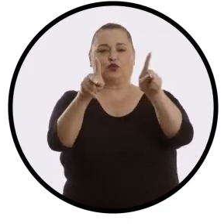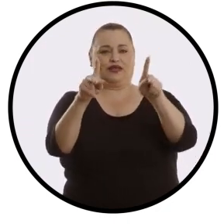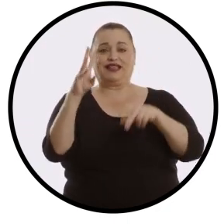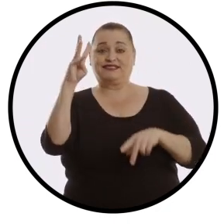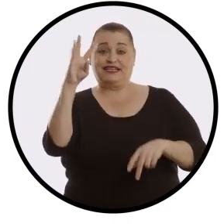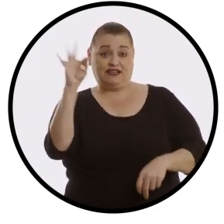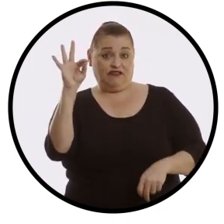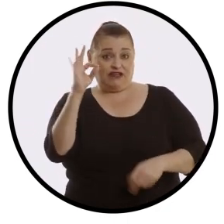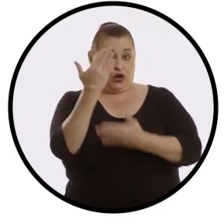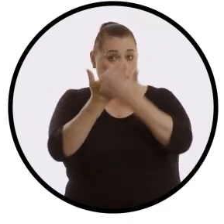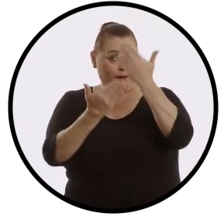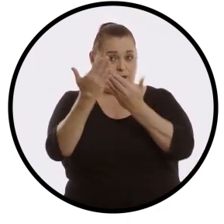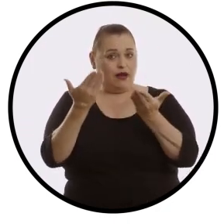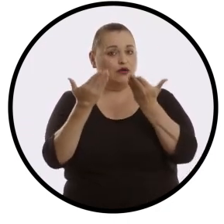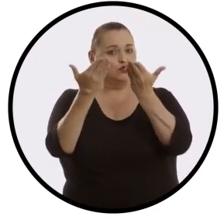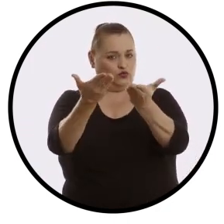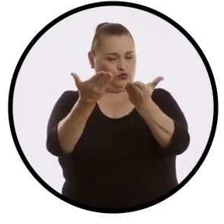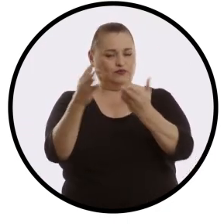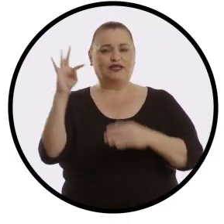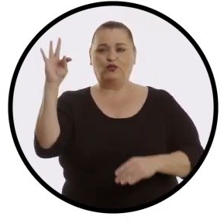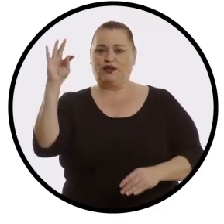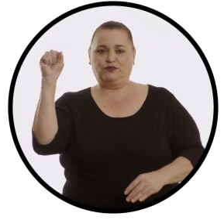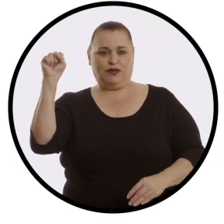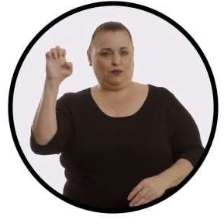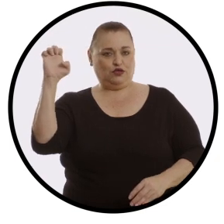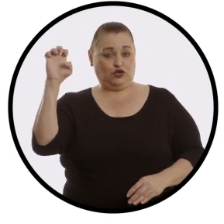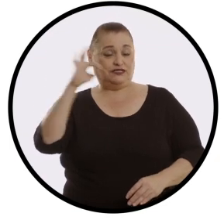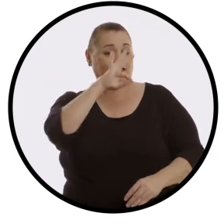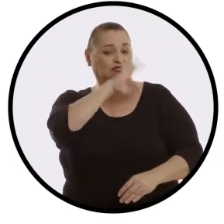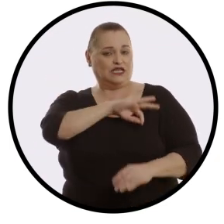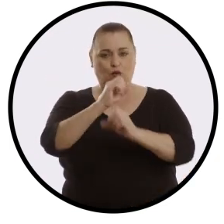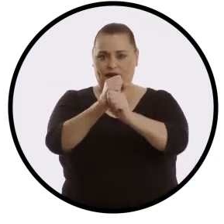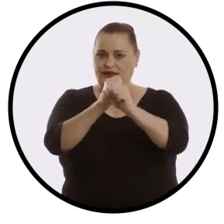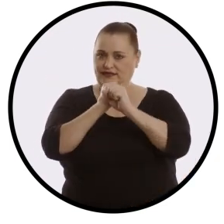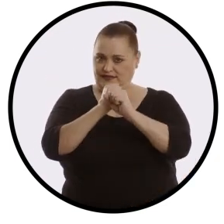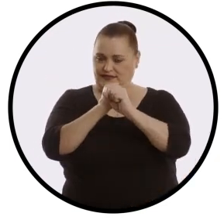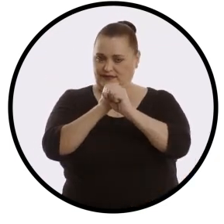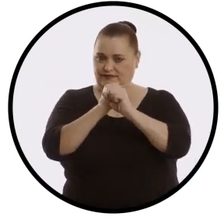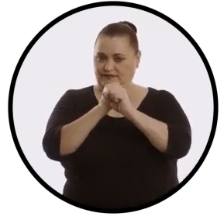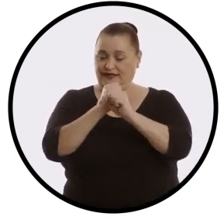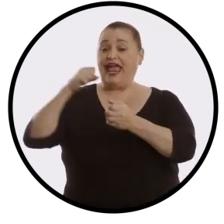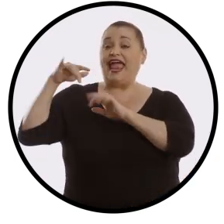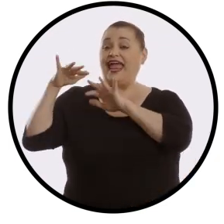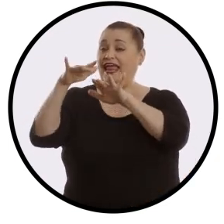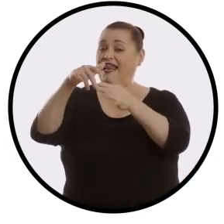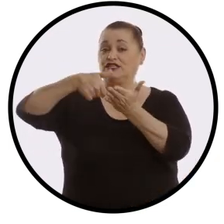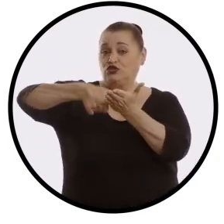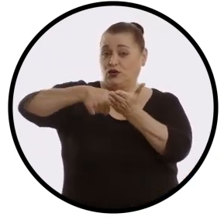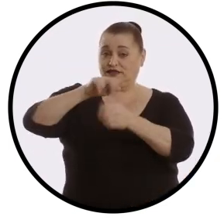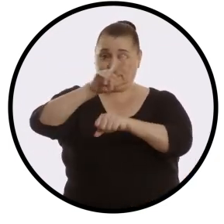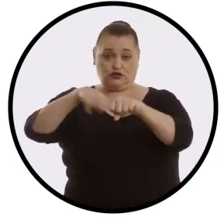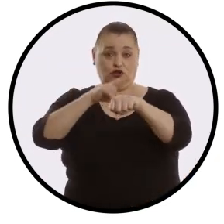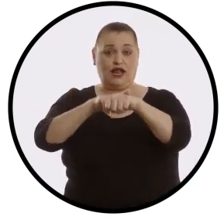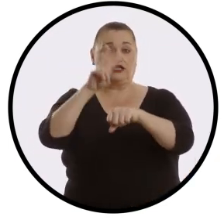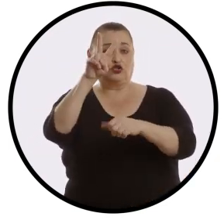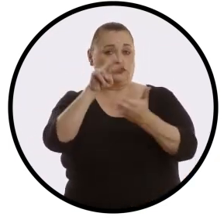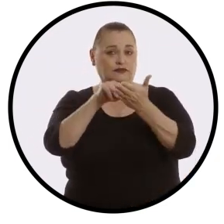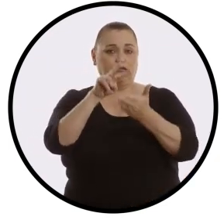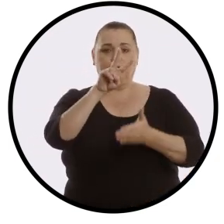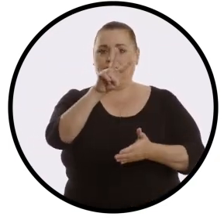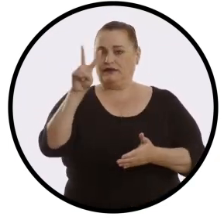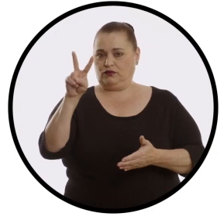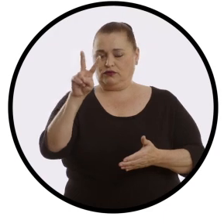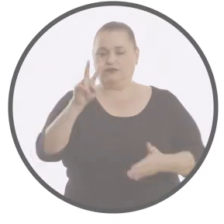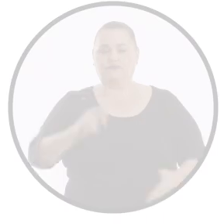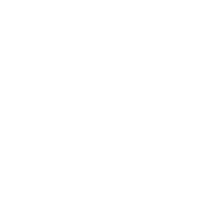Este 6 de febrero estará en sus manos. El Tribunal Supremo de Elecciones se lo garantiza. Elecciones Nacionales 2022